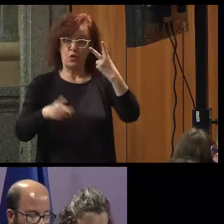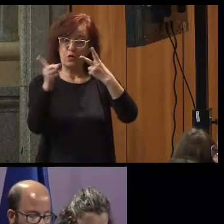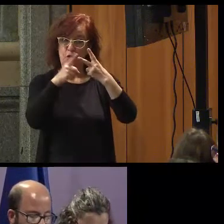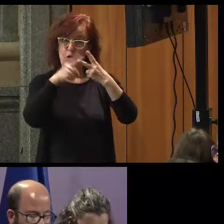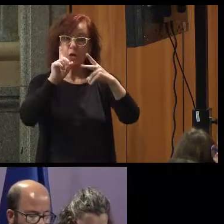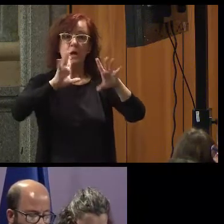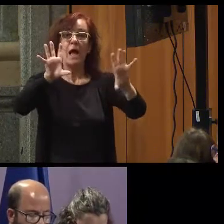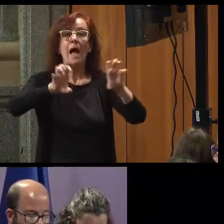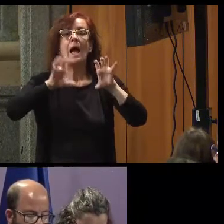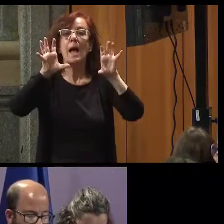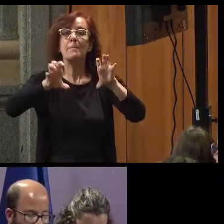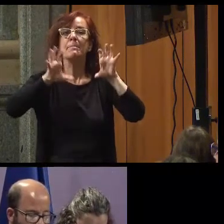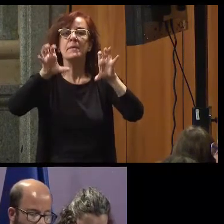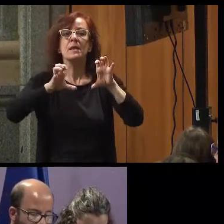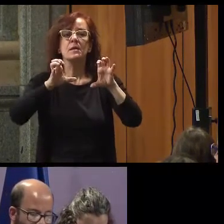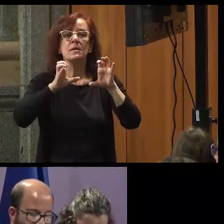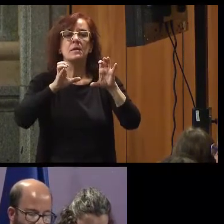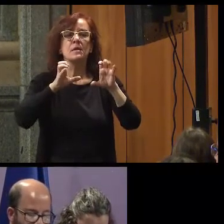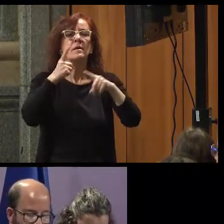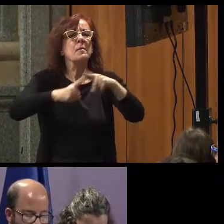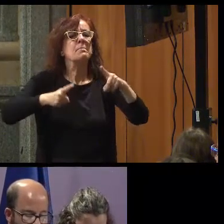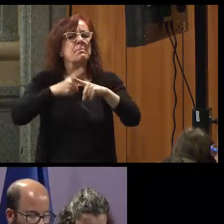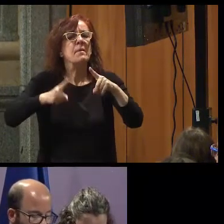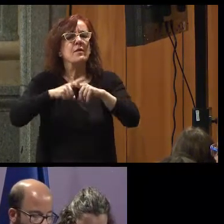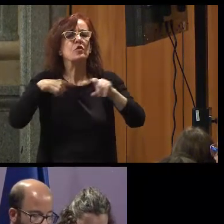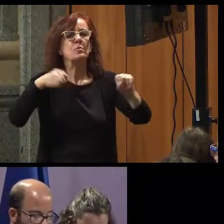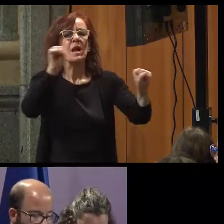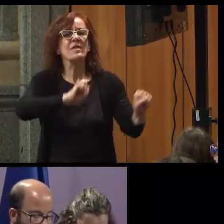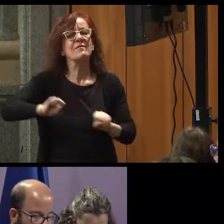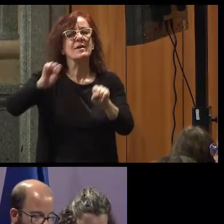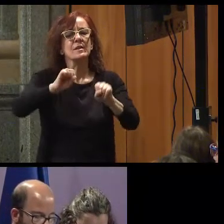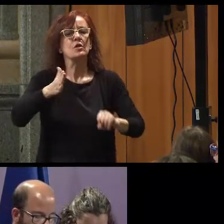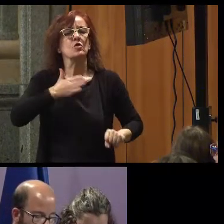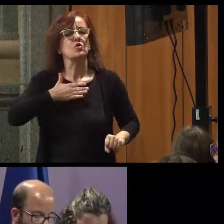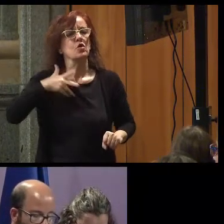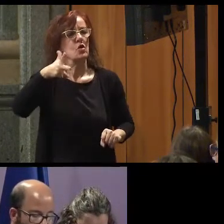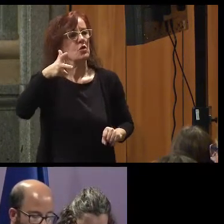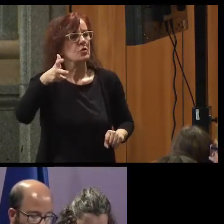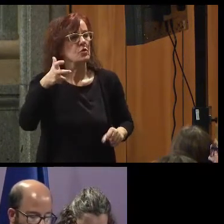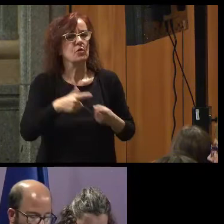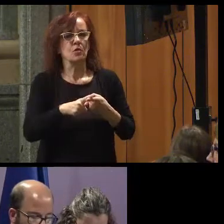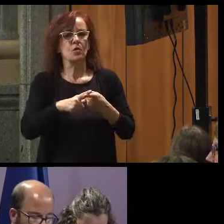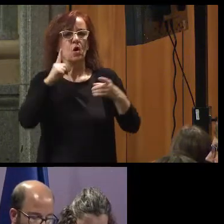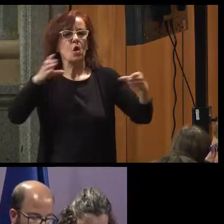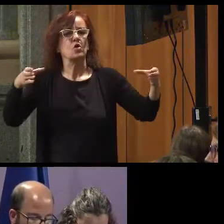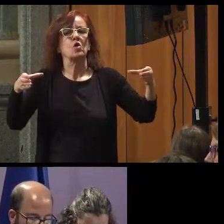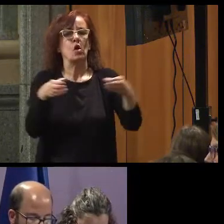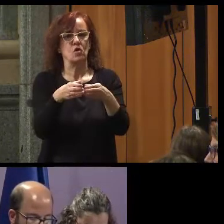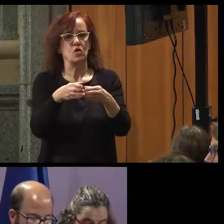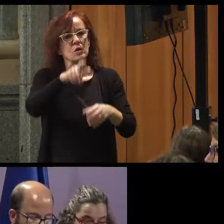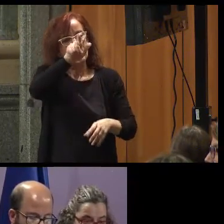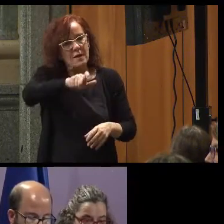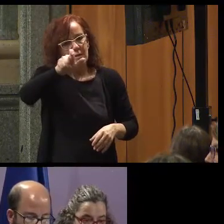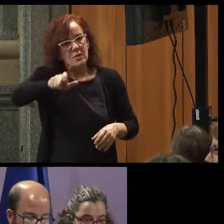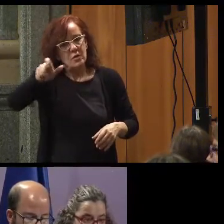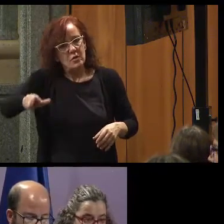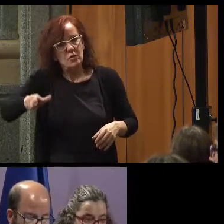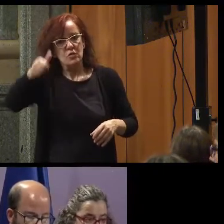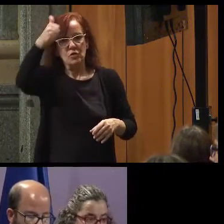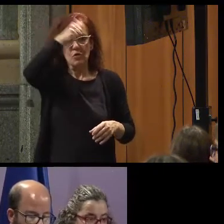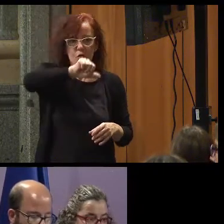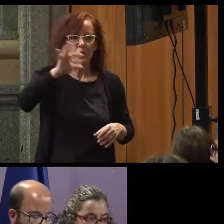aprender qué medios hay para defender nuestros derechos, como colectivo de ciudadanos y